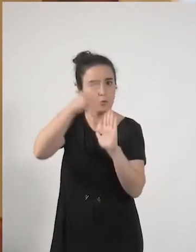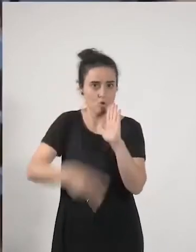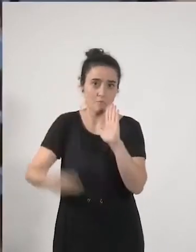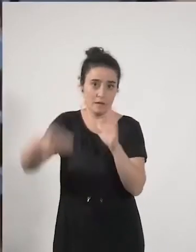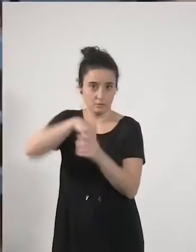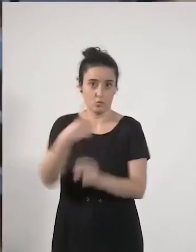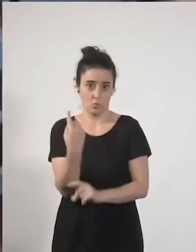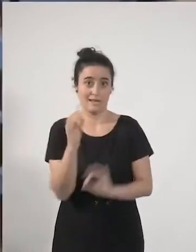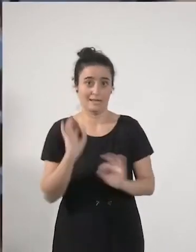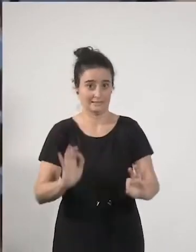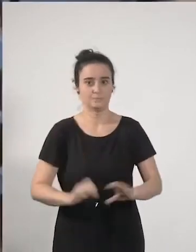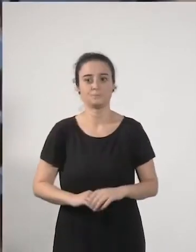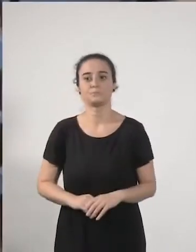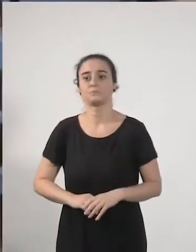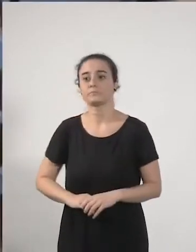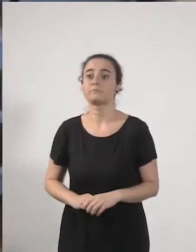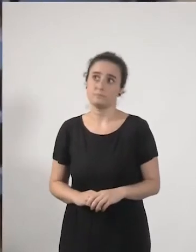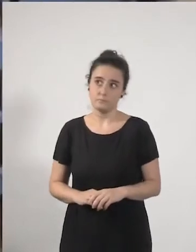bueno sí